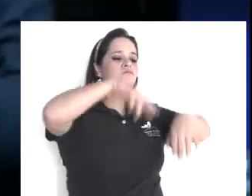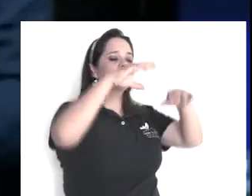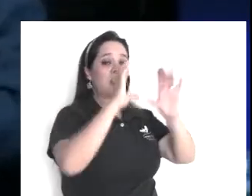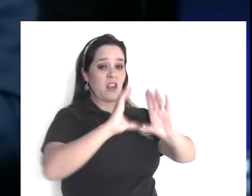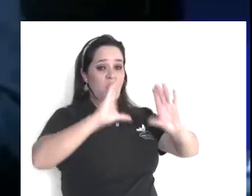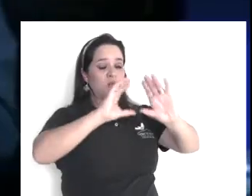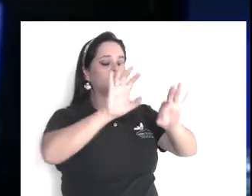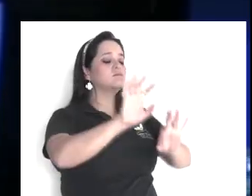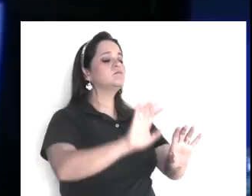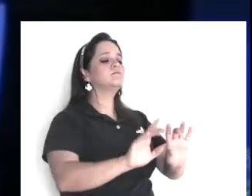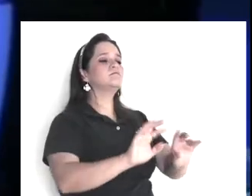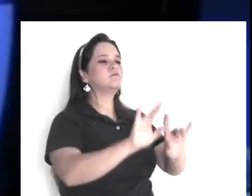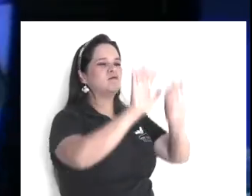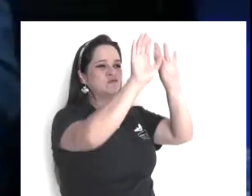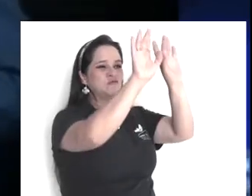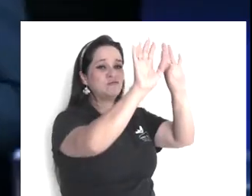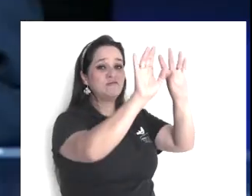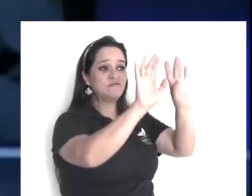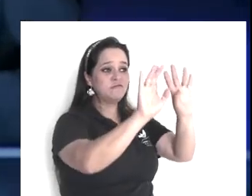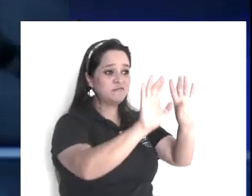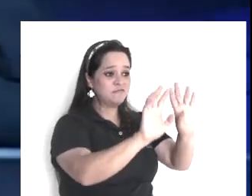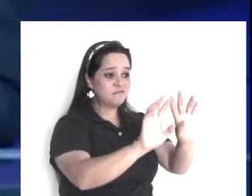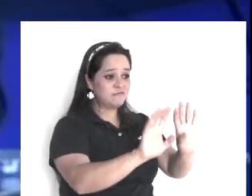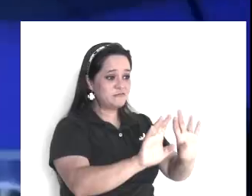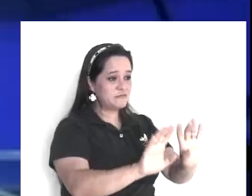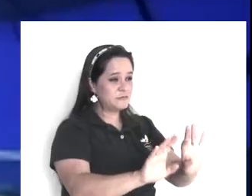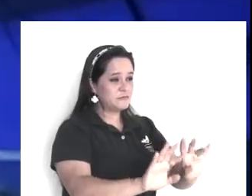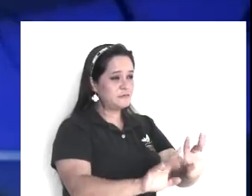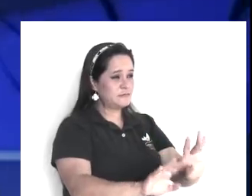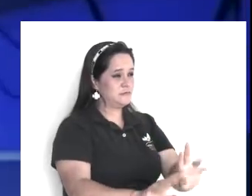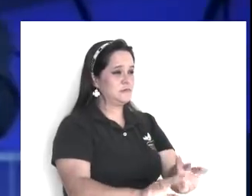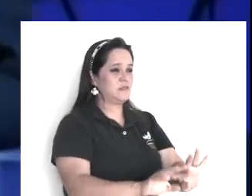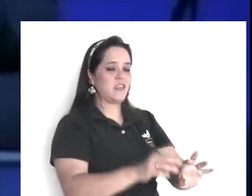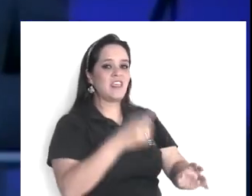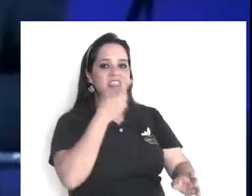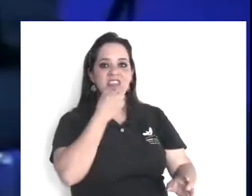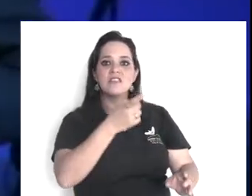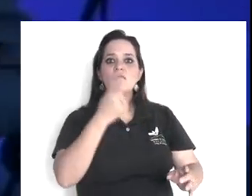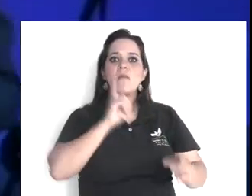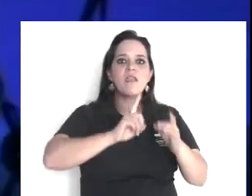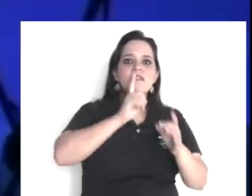tonterías, que para qué les cuento, que todos sabemos, cómo se da eso, ¿no?